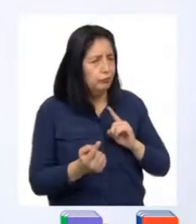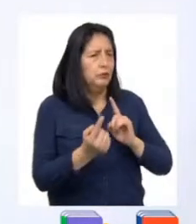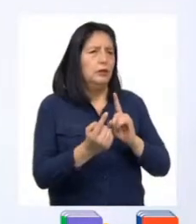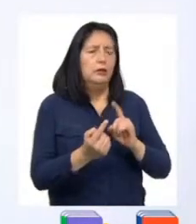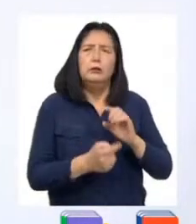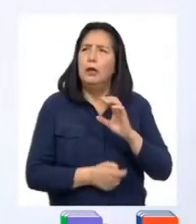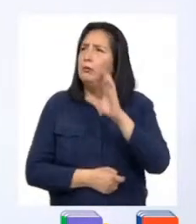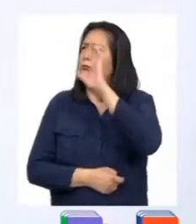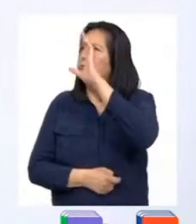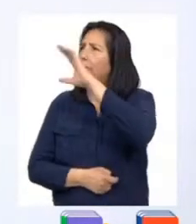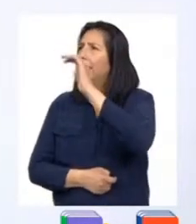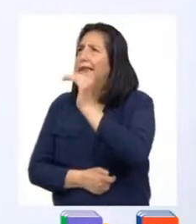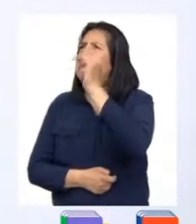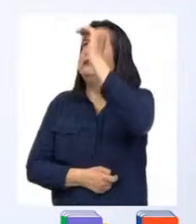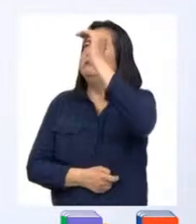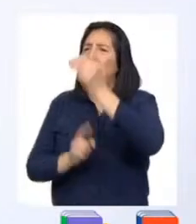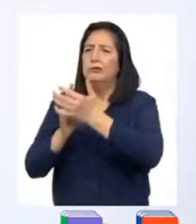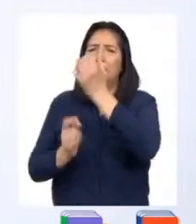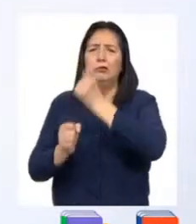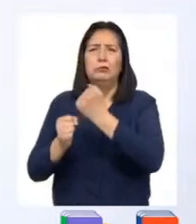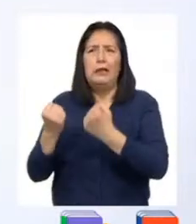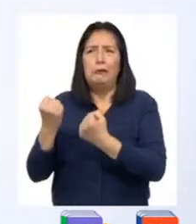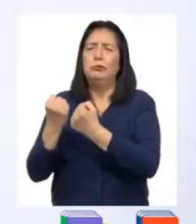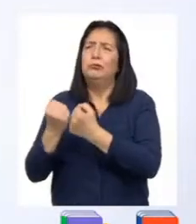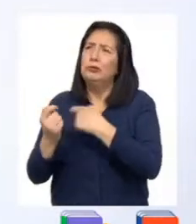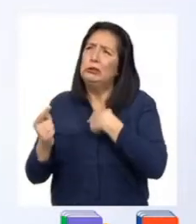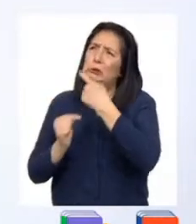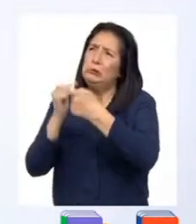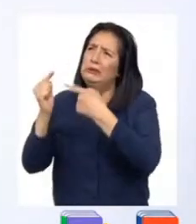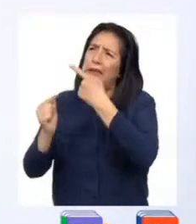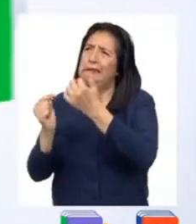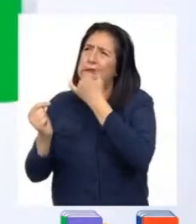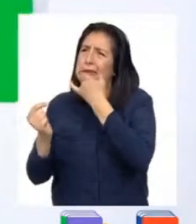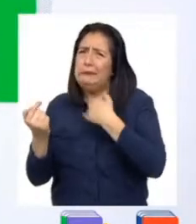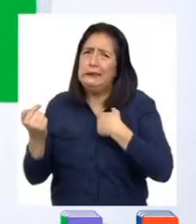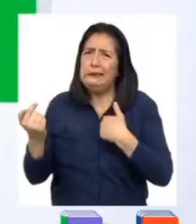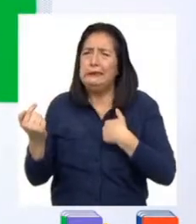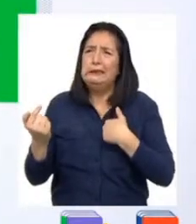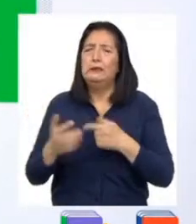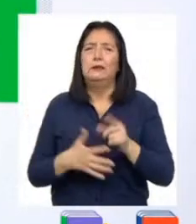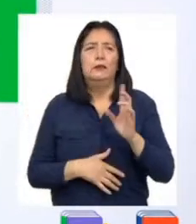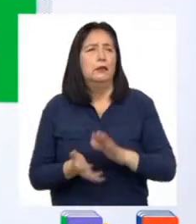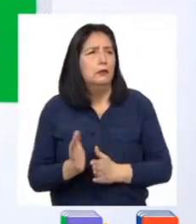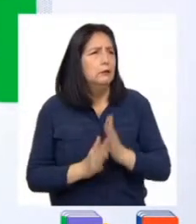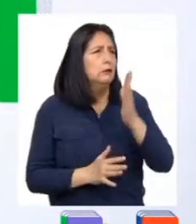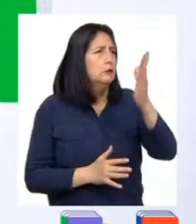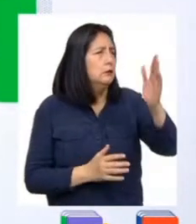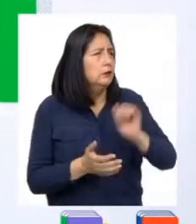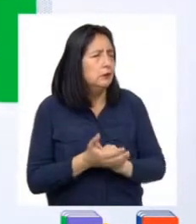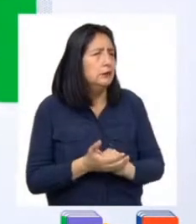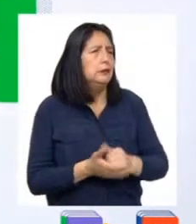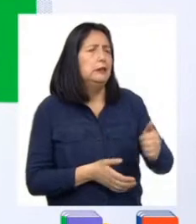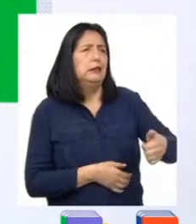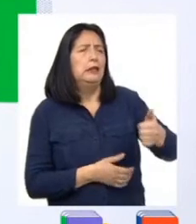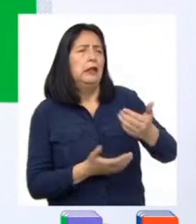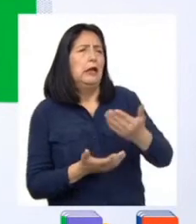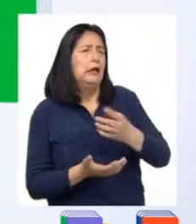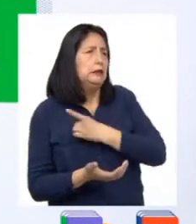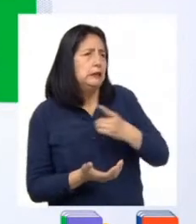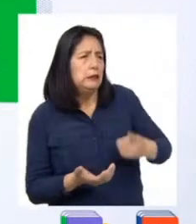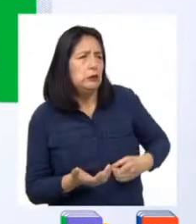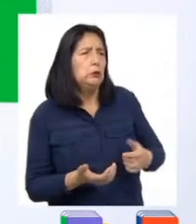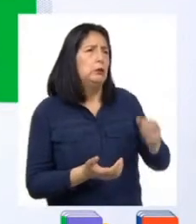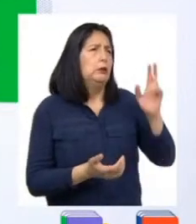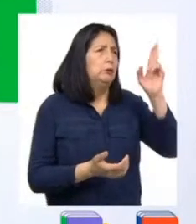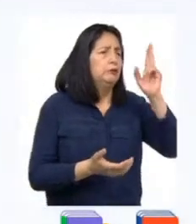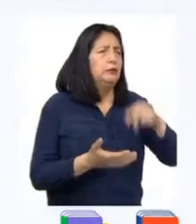apoyo de un adulto de confianza y contarle lo que nos está pasando. Recurrir a las autoridades de nuestra escuela o comunidad en